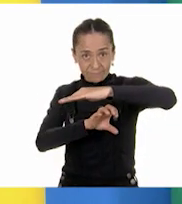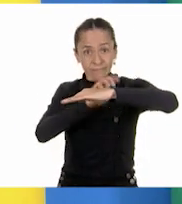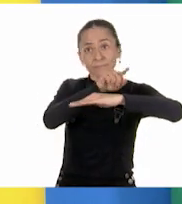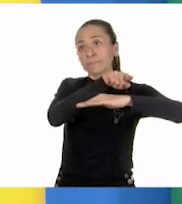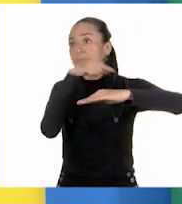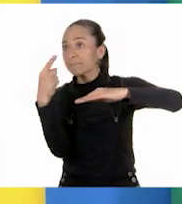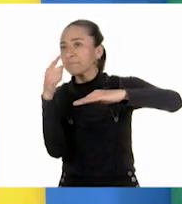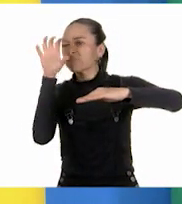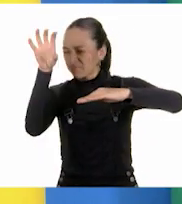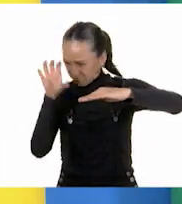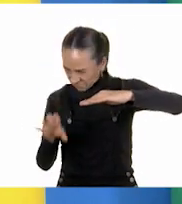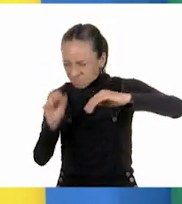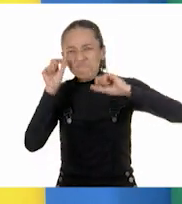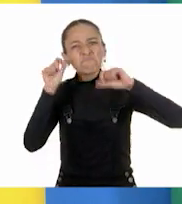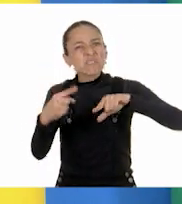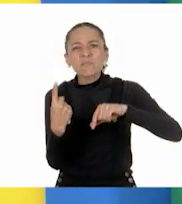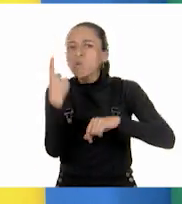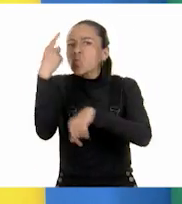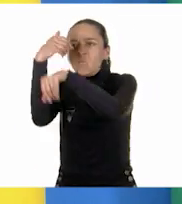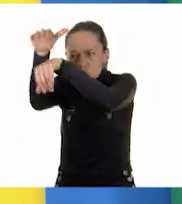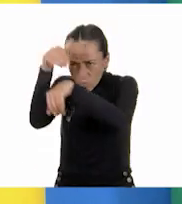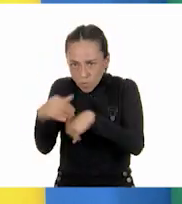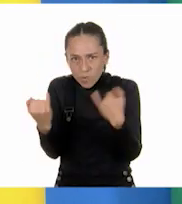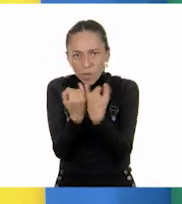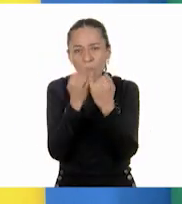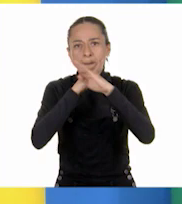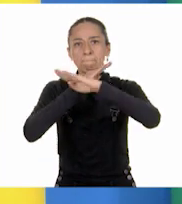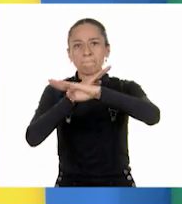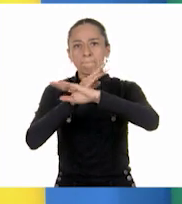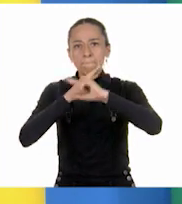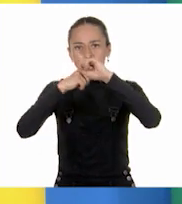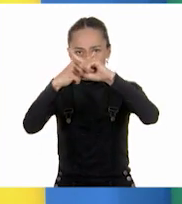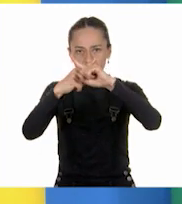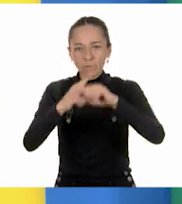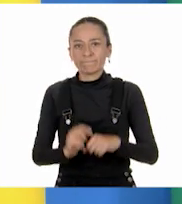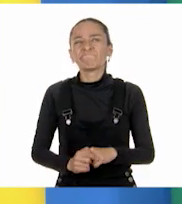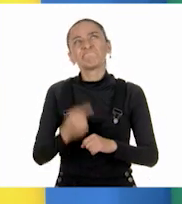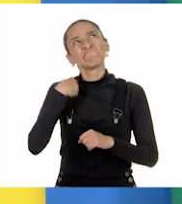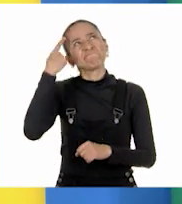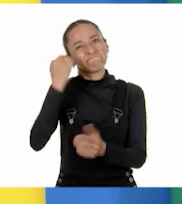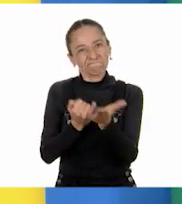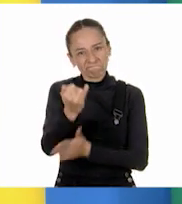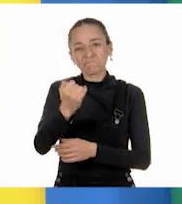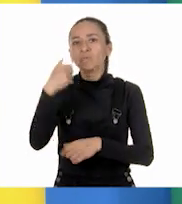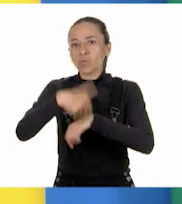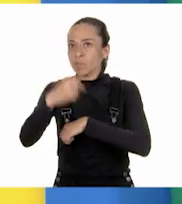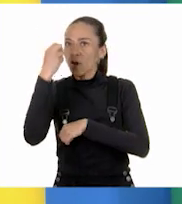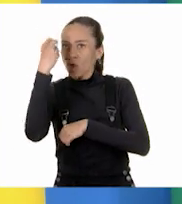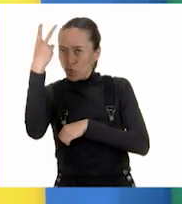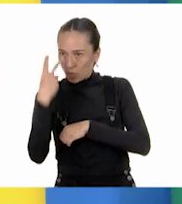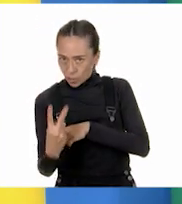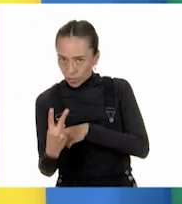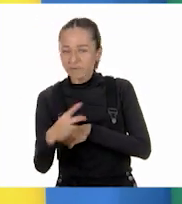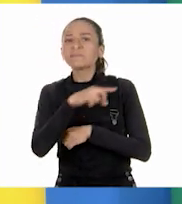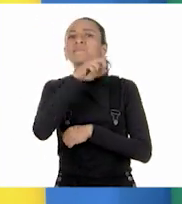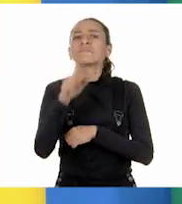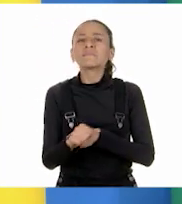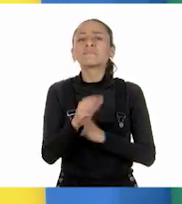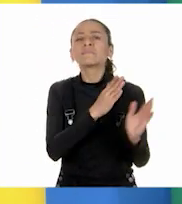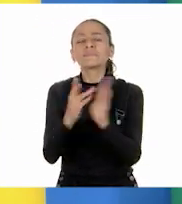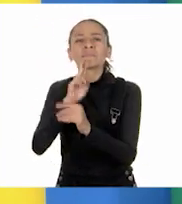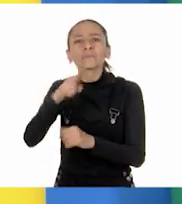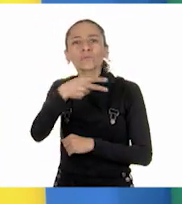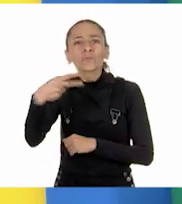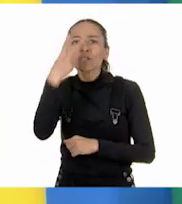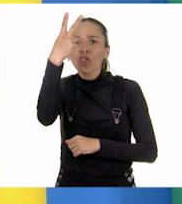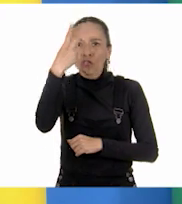que multipliqué por dos y obtuve dos sextos. Y también en esta multipliqué por dos y